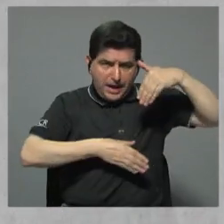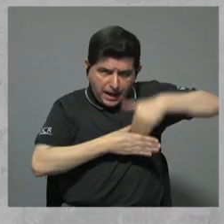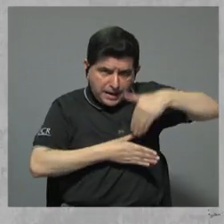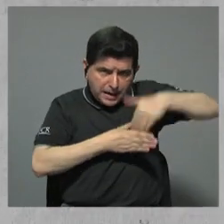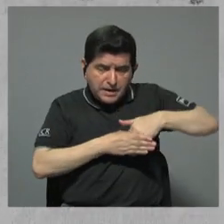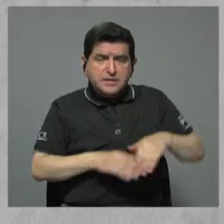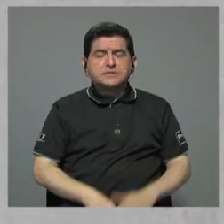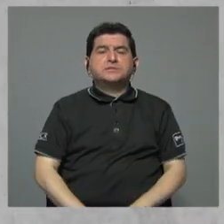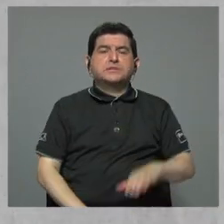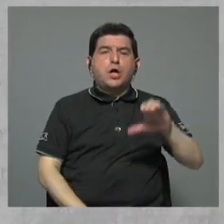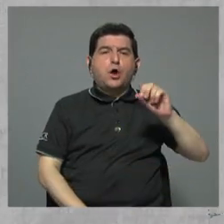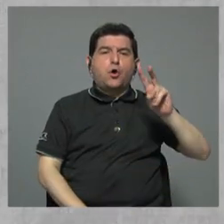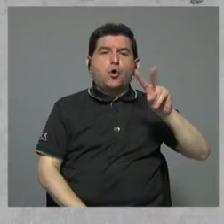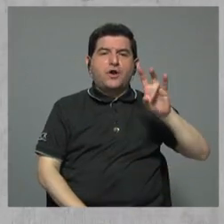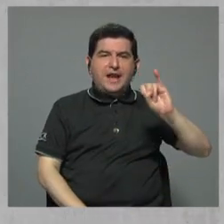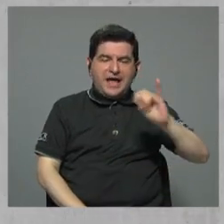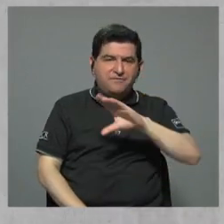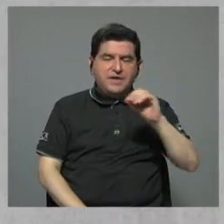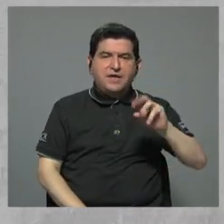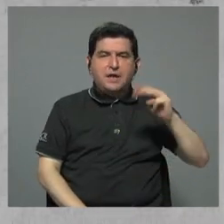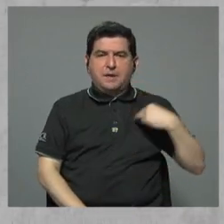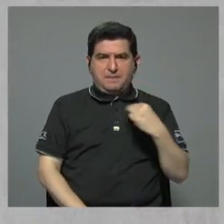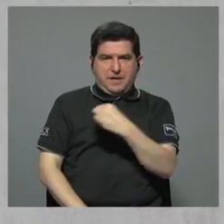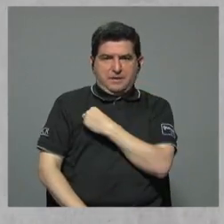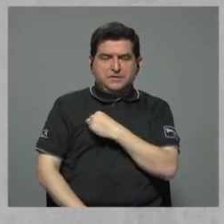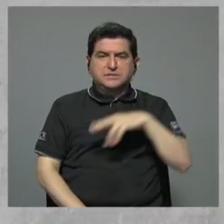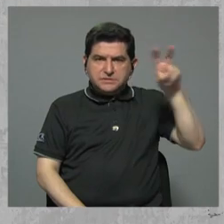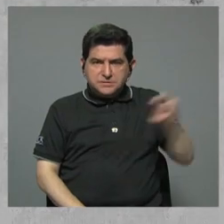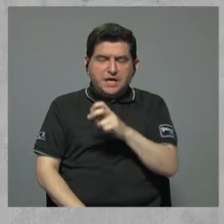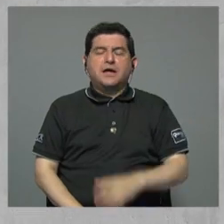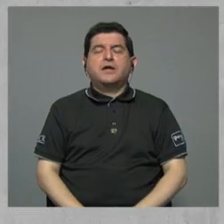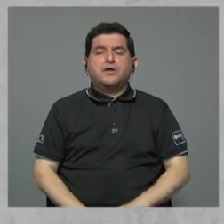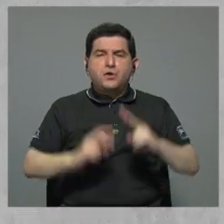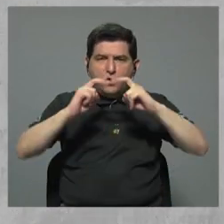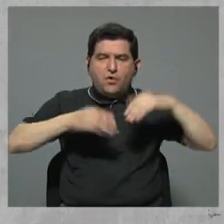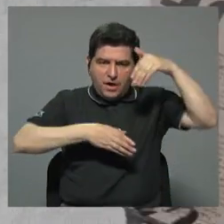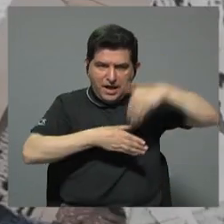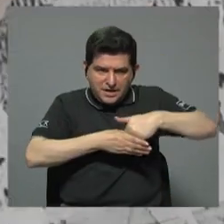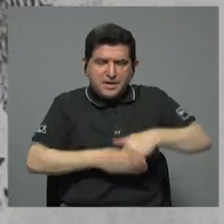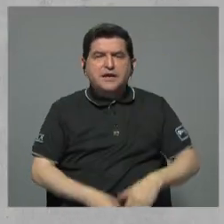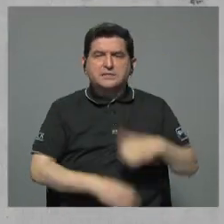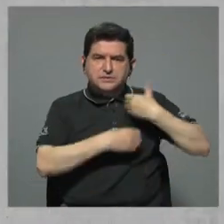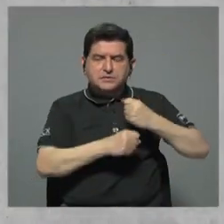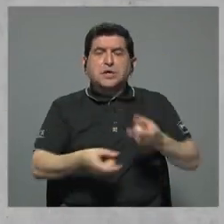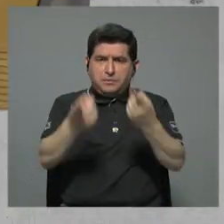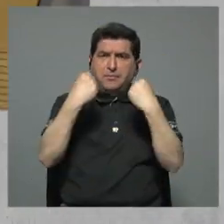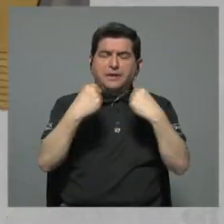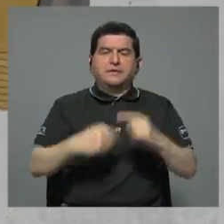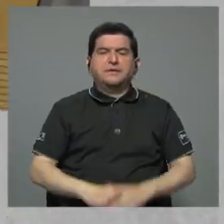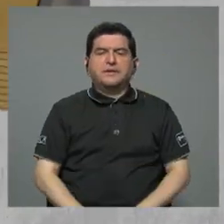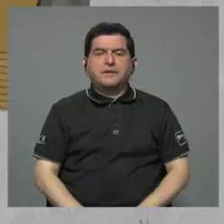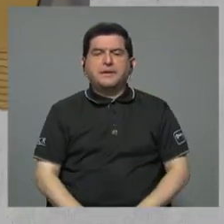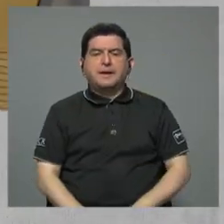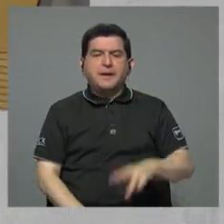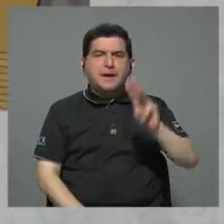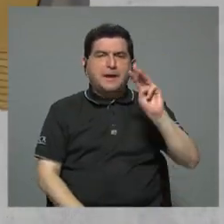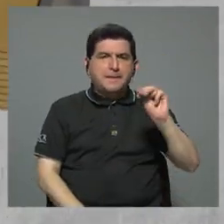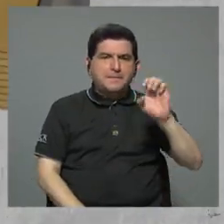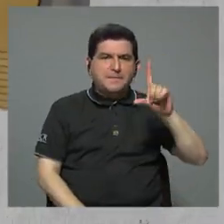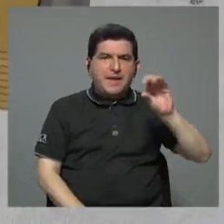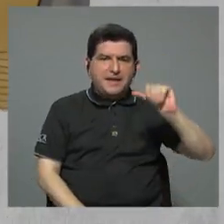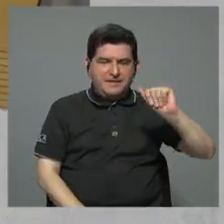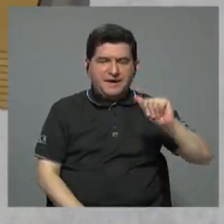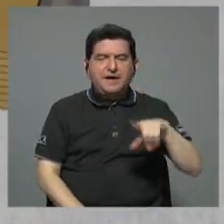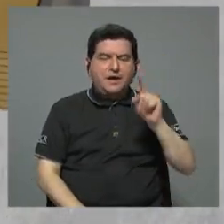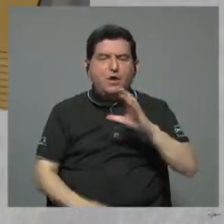CONAVI y el MOP, pues los auditores de las municipalidades, sobre todo las allanadas, vengan. Doña Mélida, en una conversación